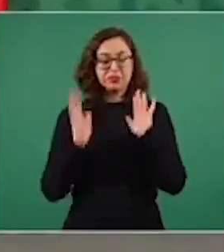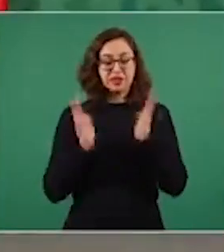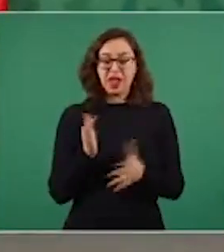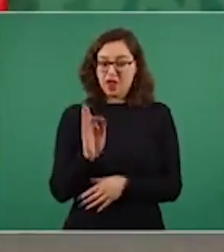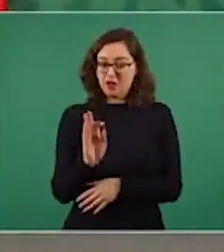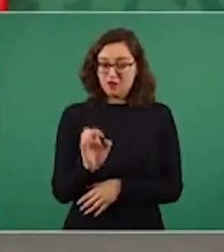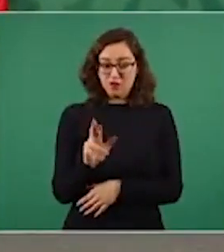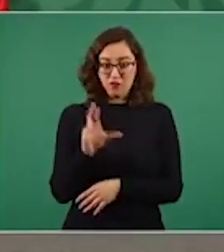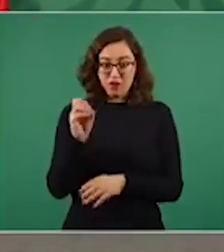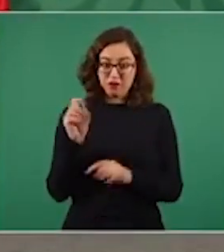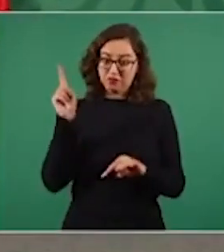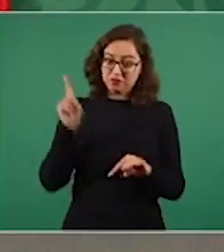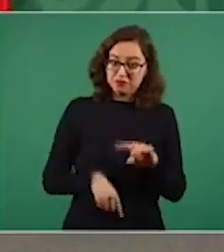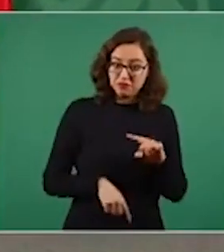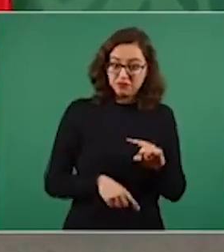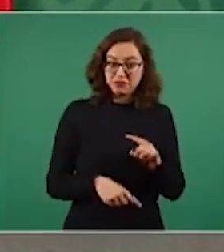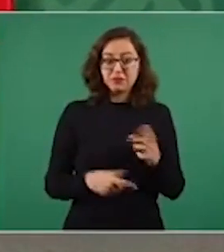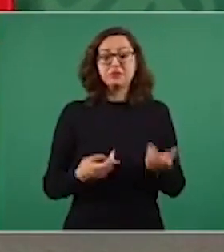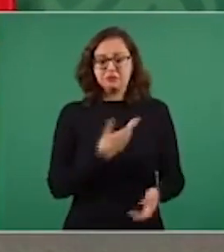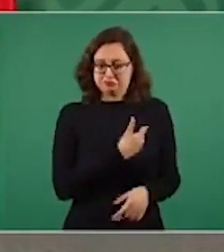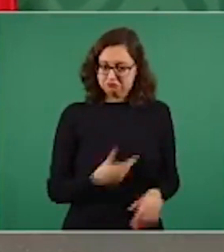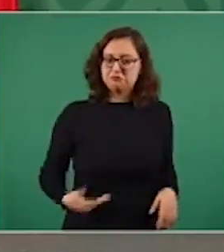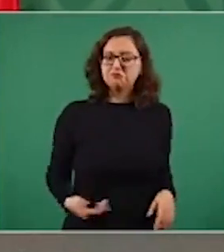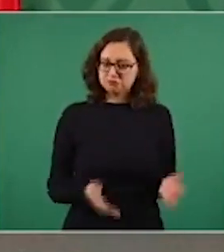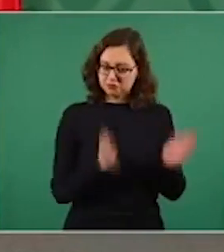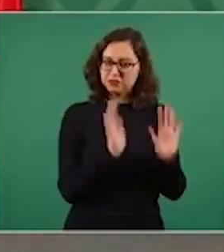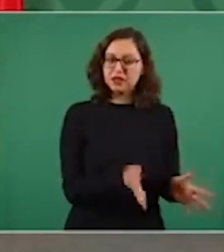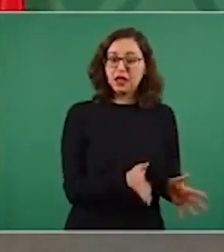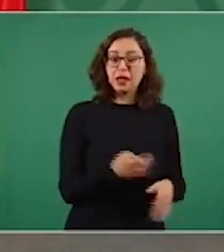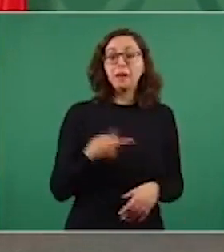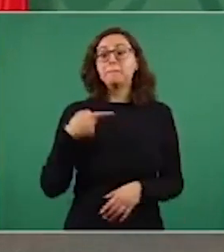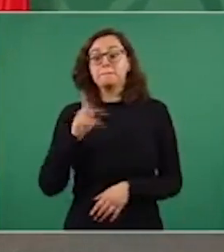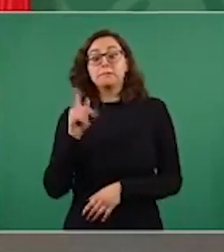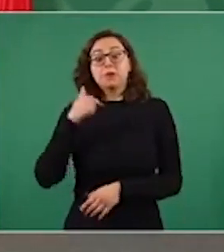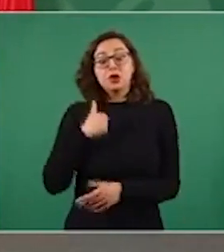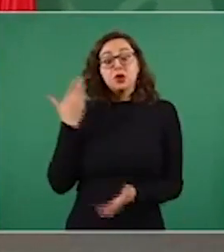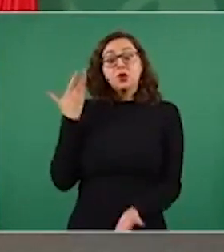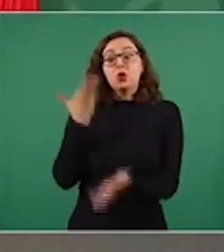en el caso del presidente pero habíamos planteado para todos